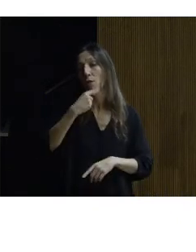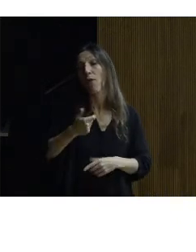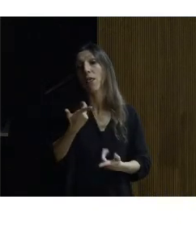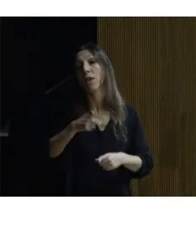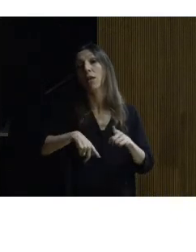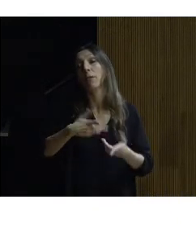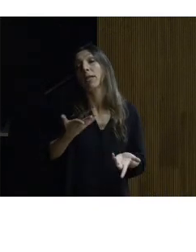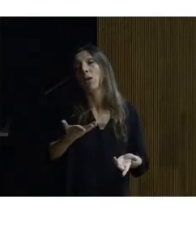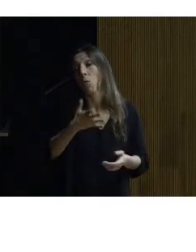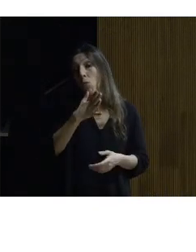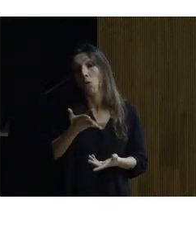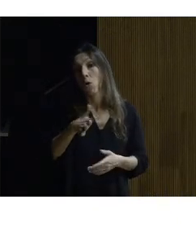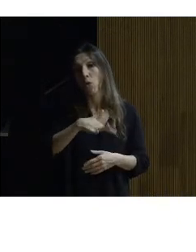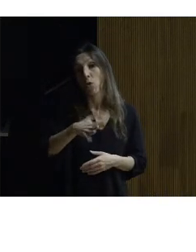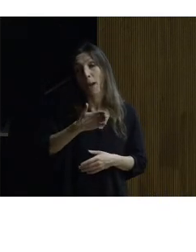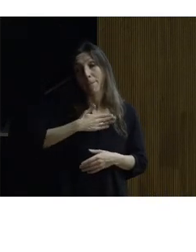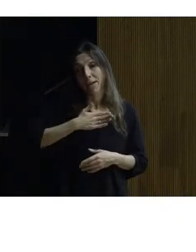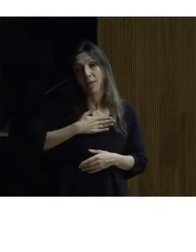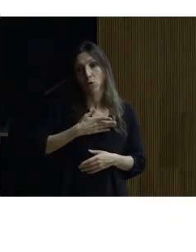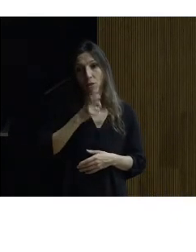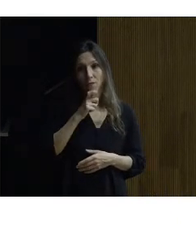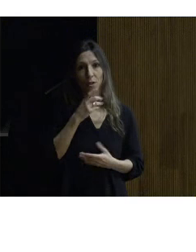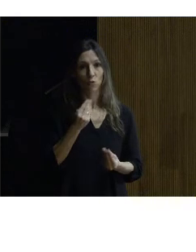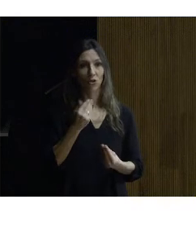patrimoniales muchísimas gracias